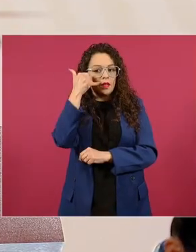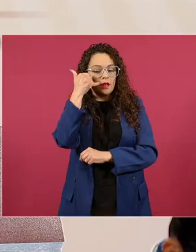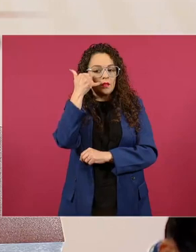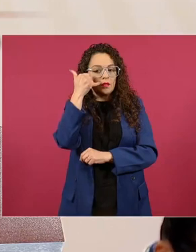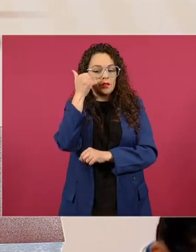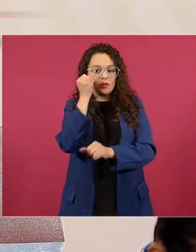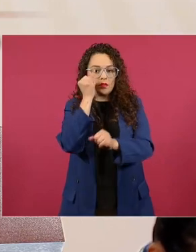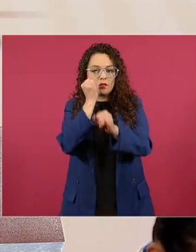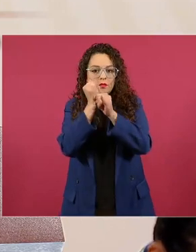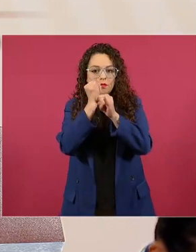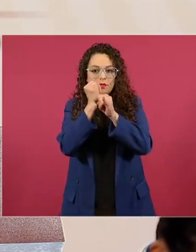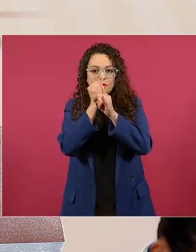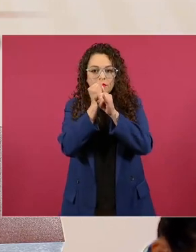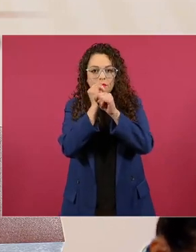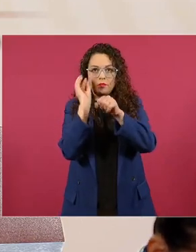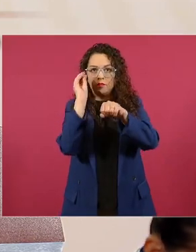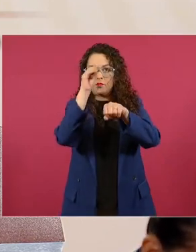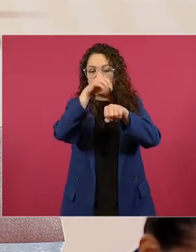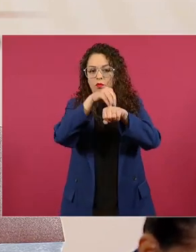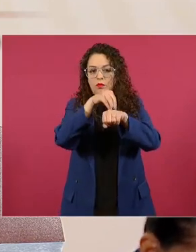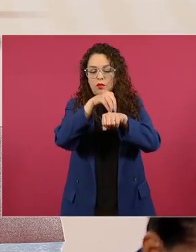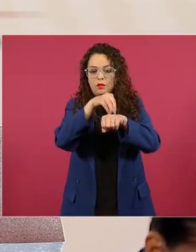en el internet para todos